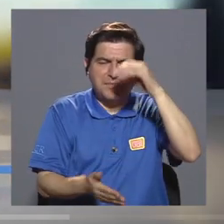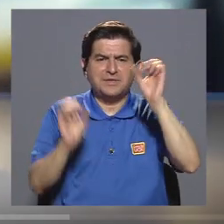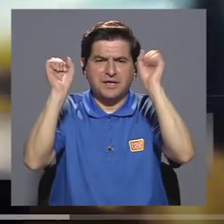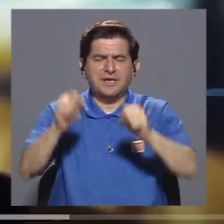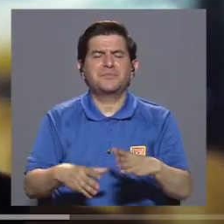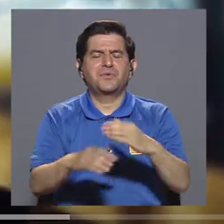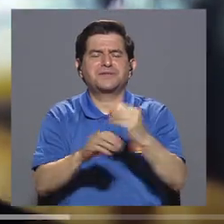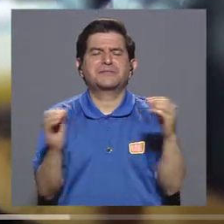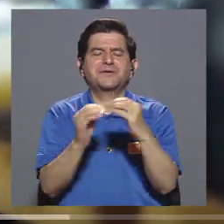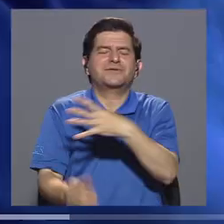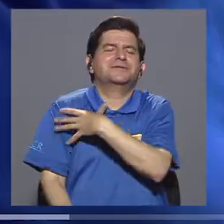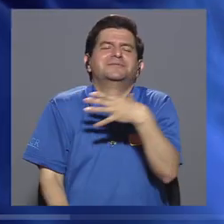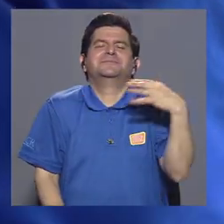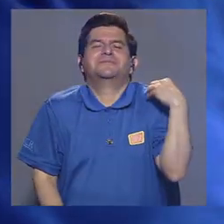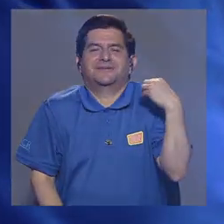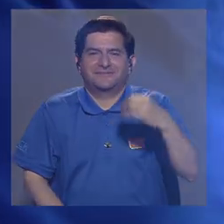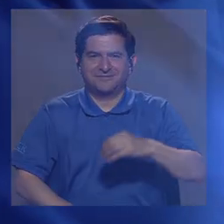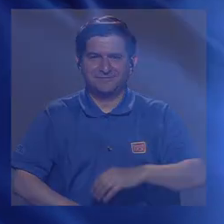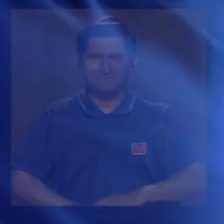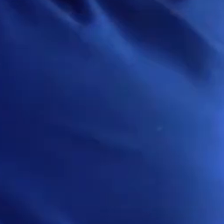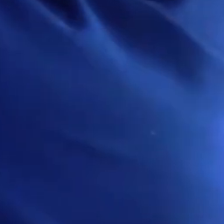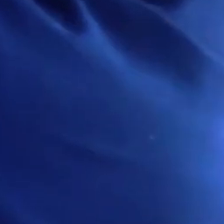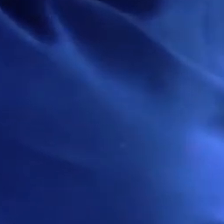aprender y hacer lo que más les apasiona.